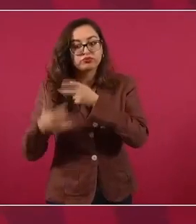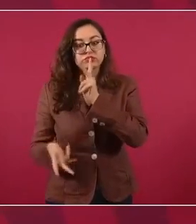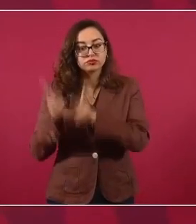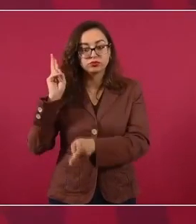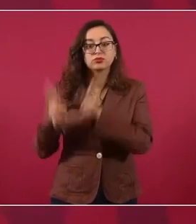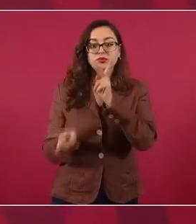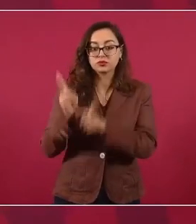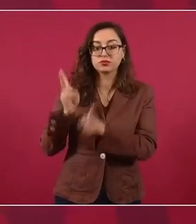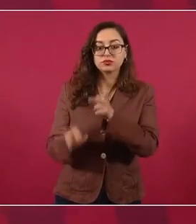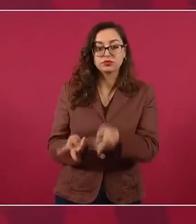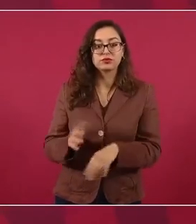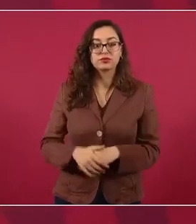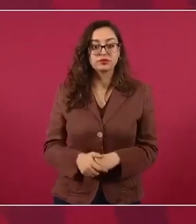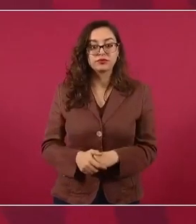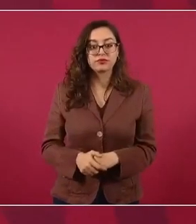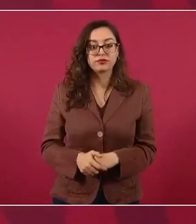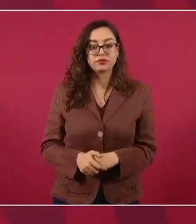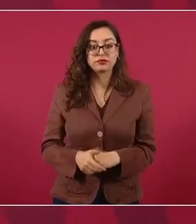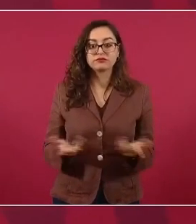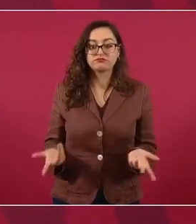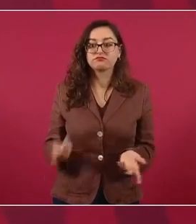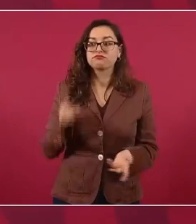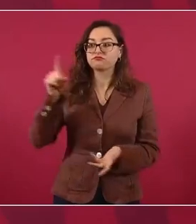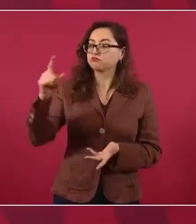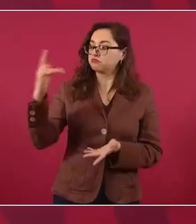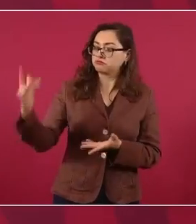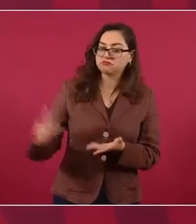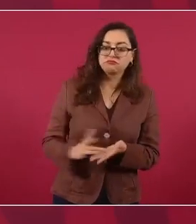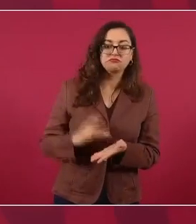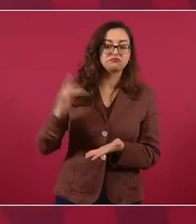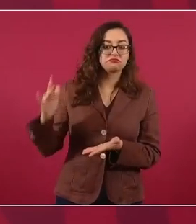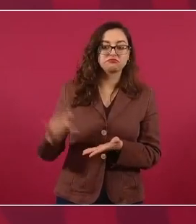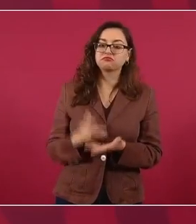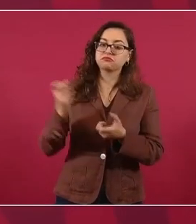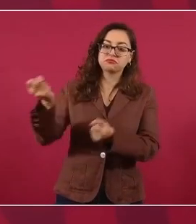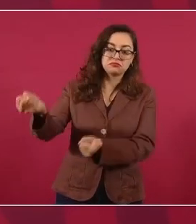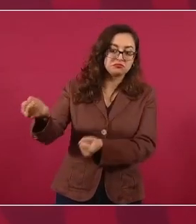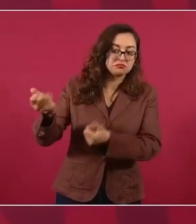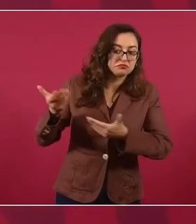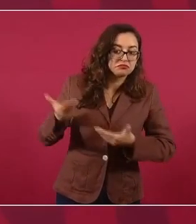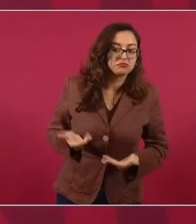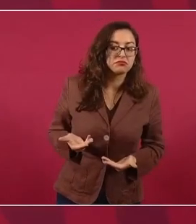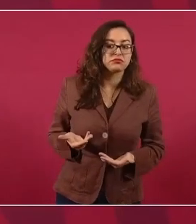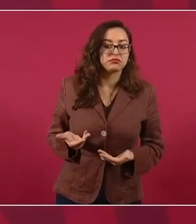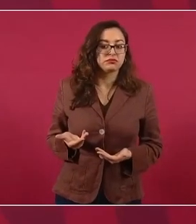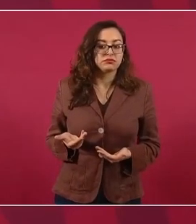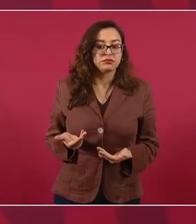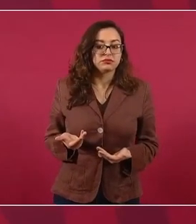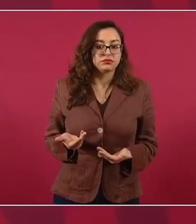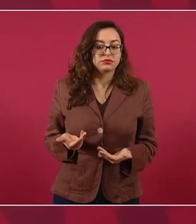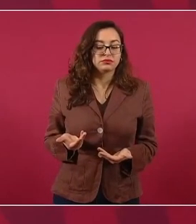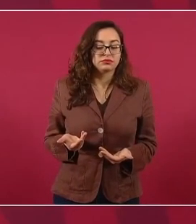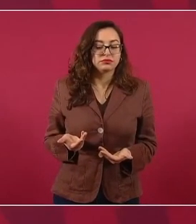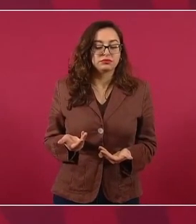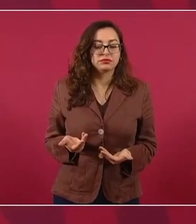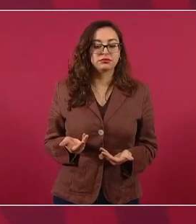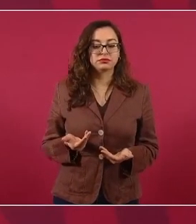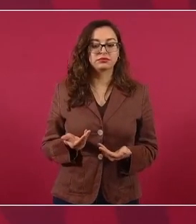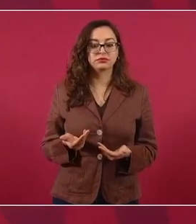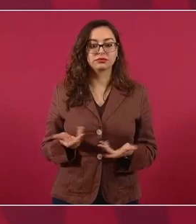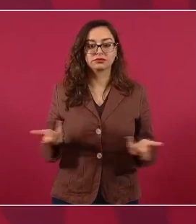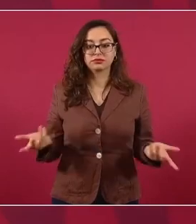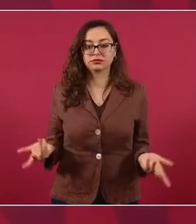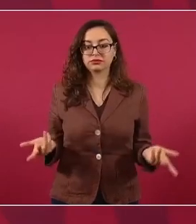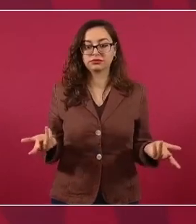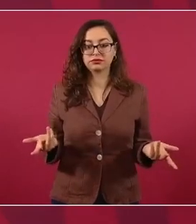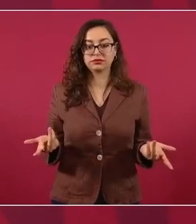y fue para ofrecer todo el apoyo y pues